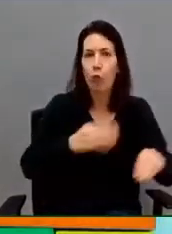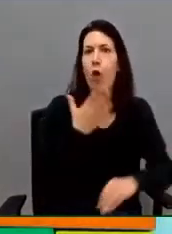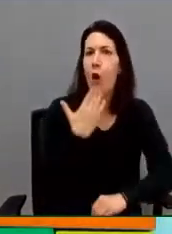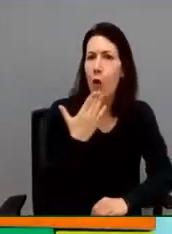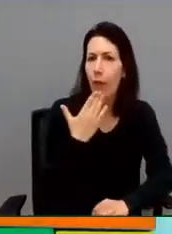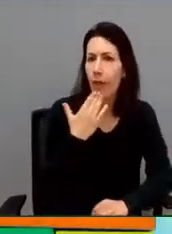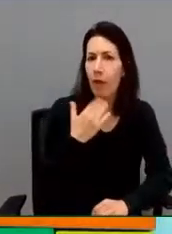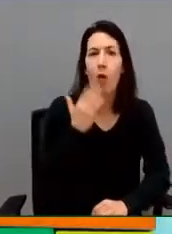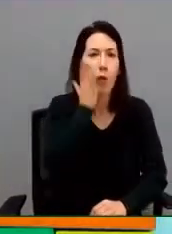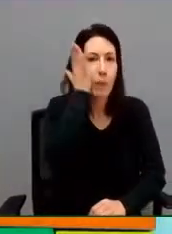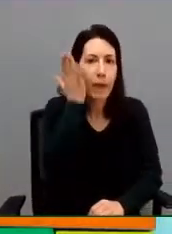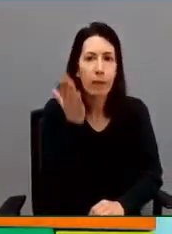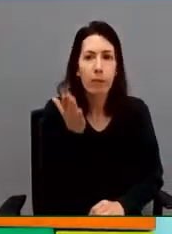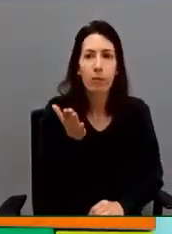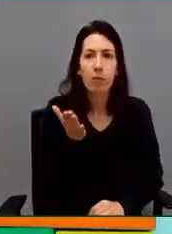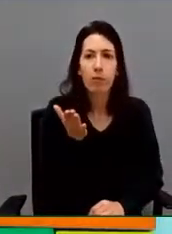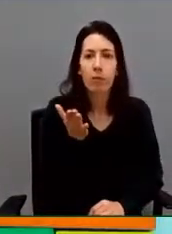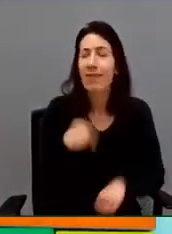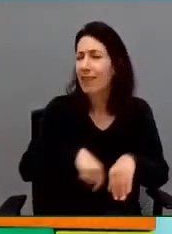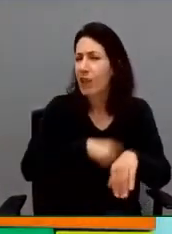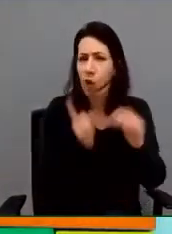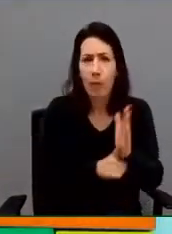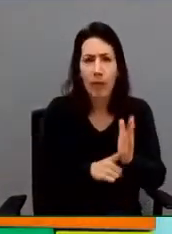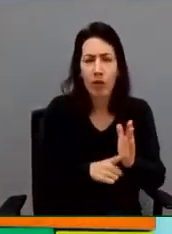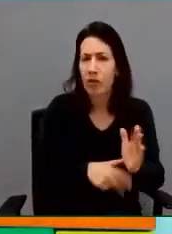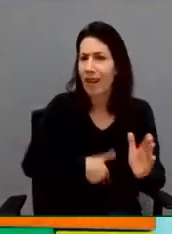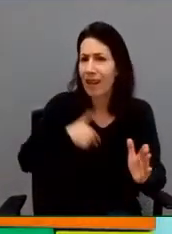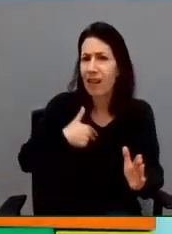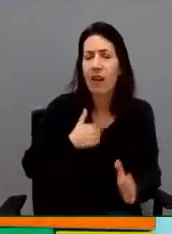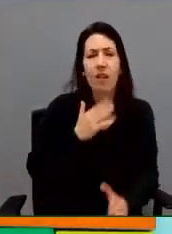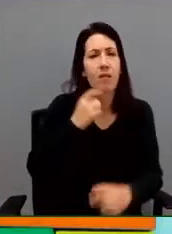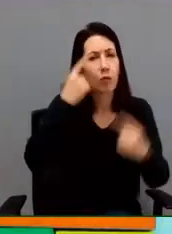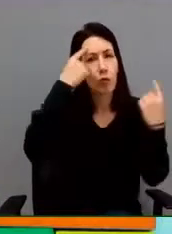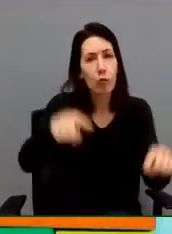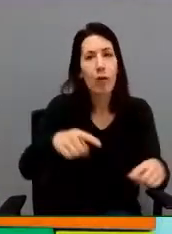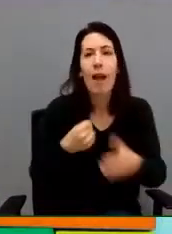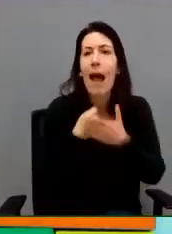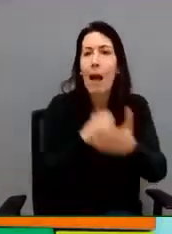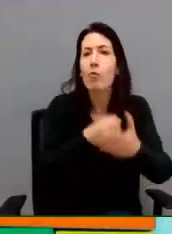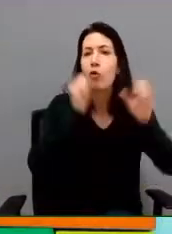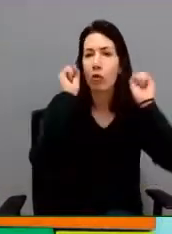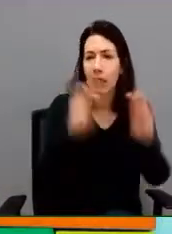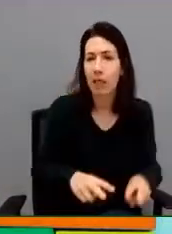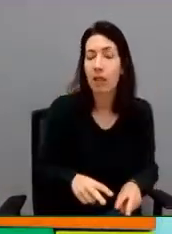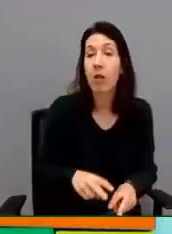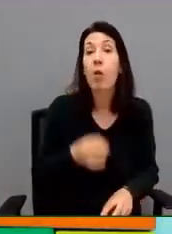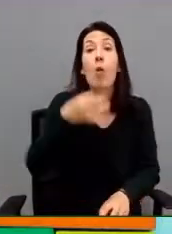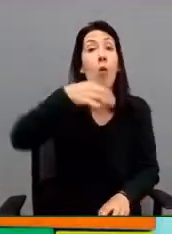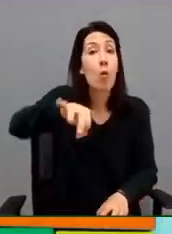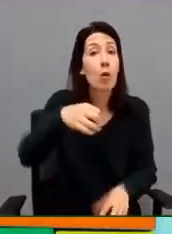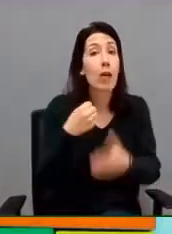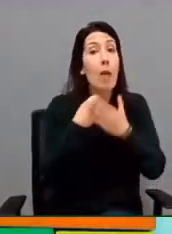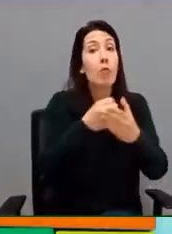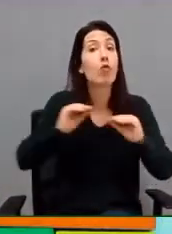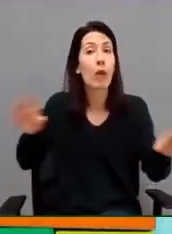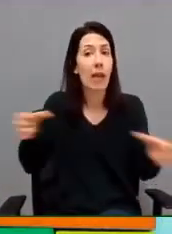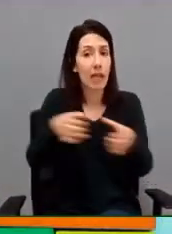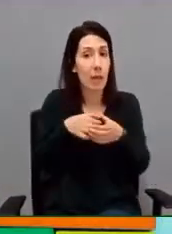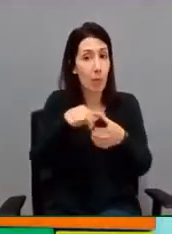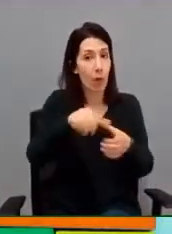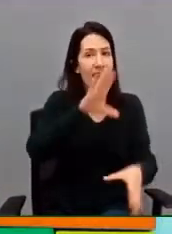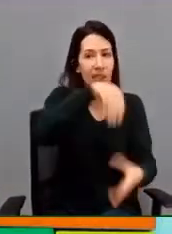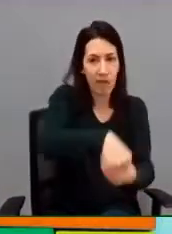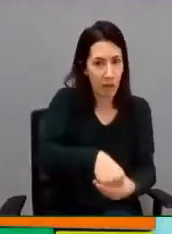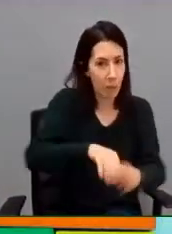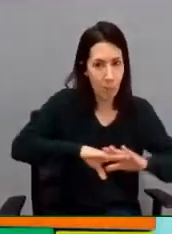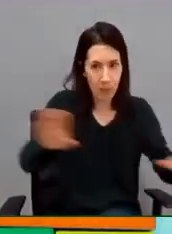de dormir, absolutamente de todo, sin apoyo más allá de su equipo de intervención.